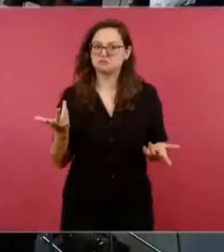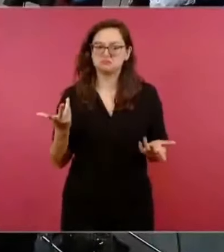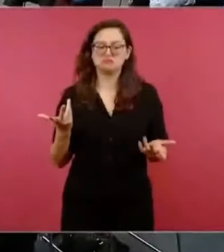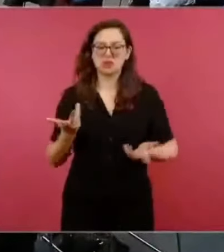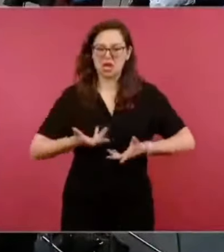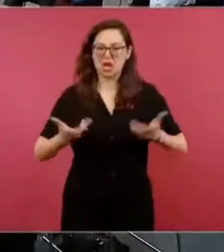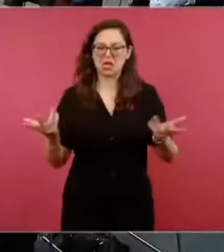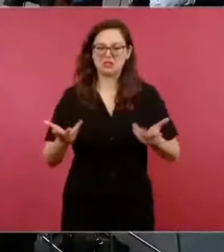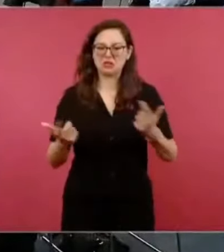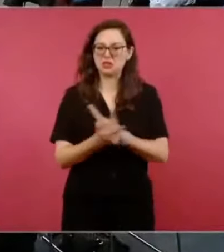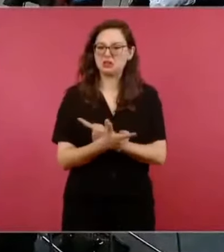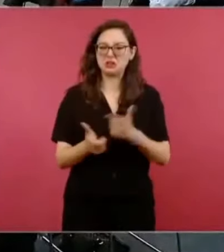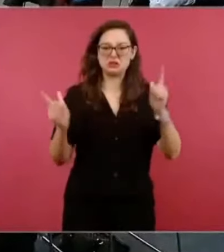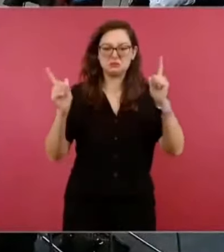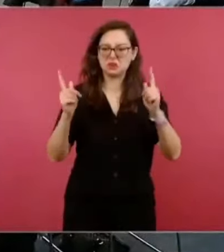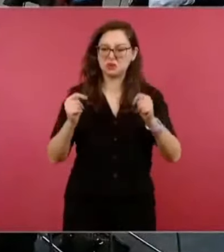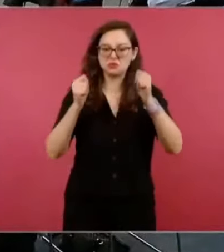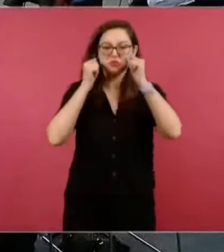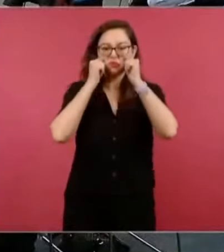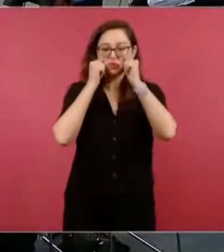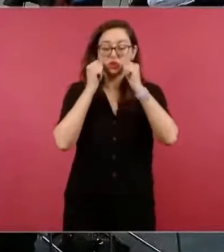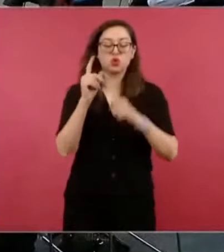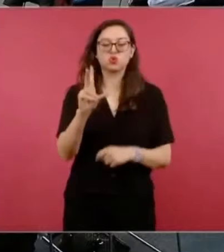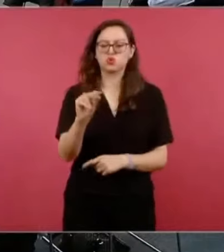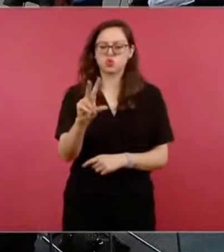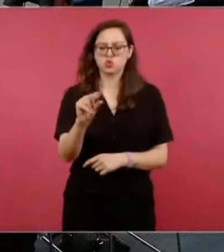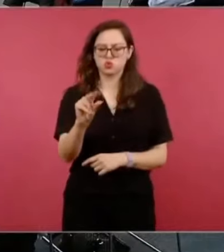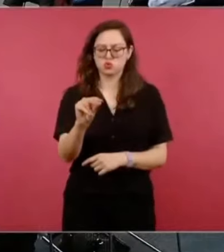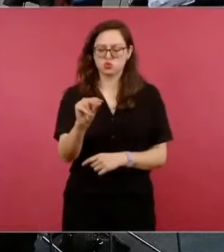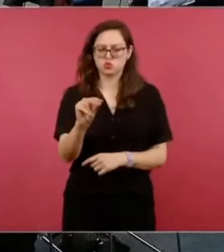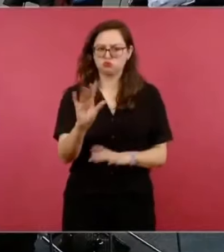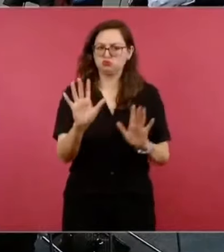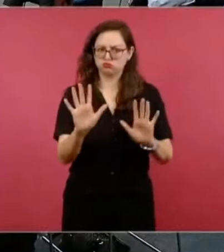lo que cuenta son los resultados.